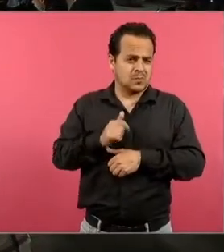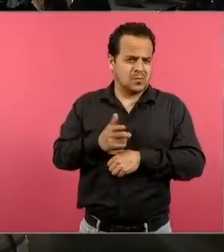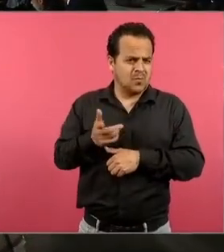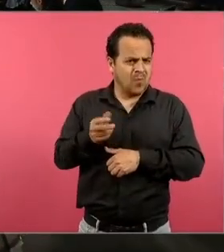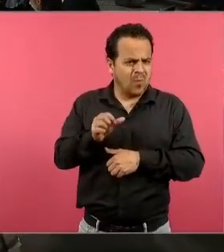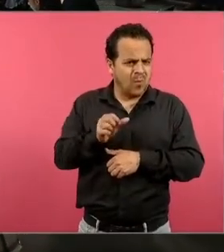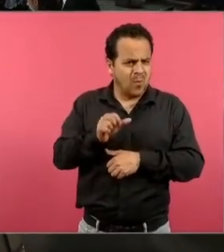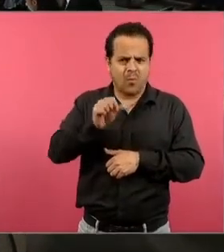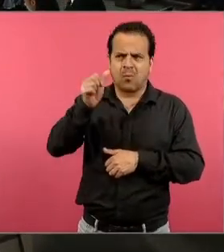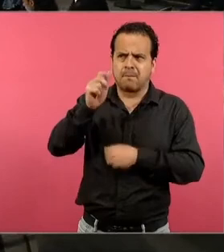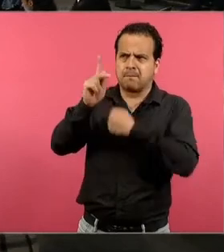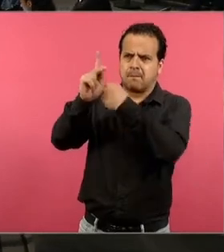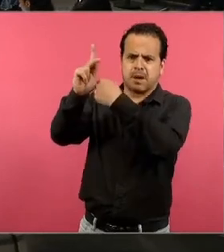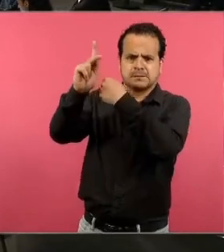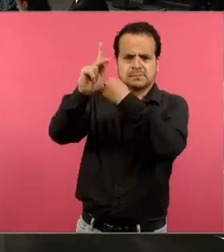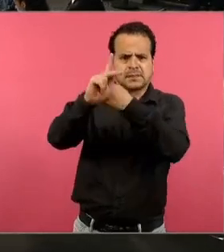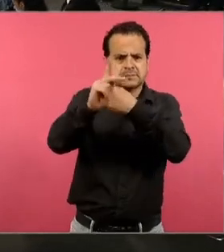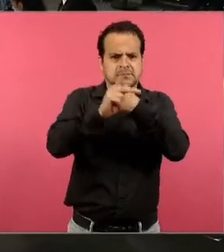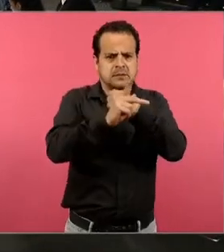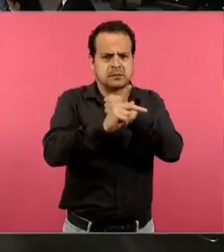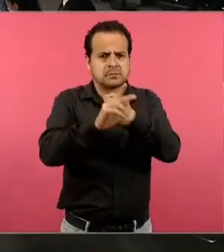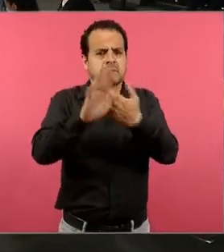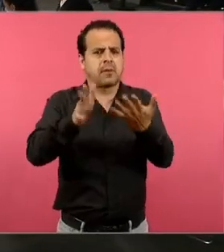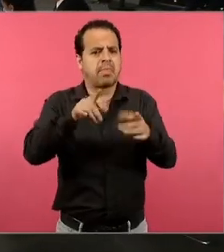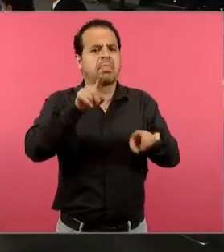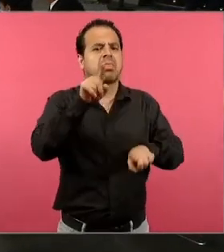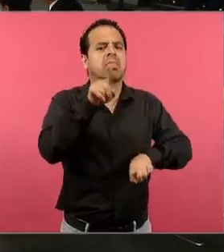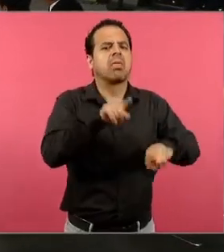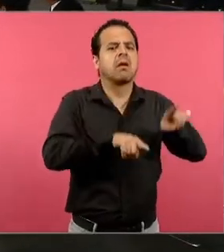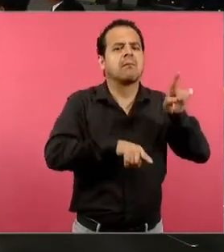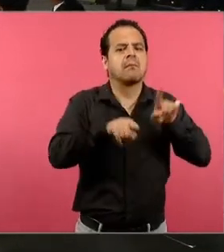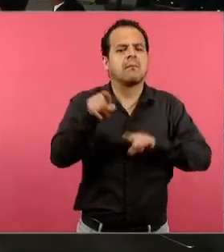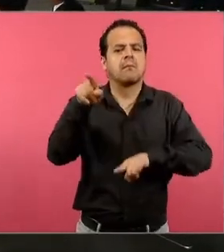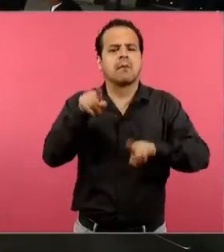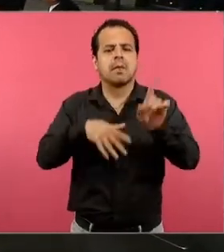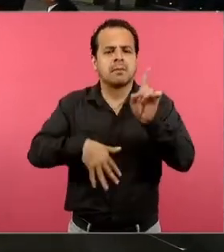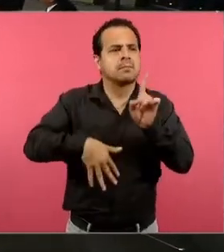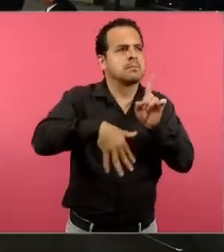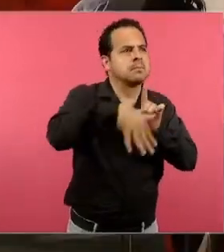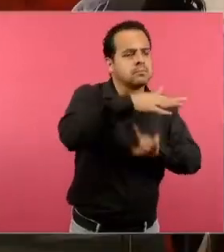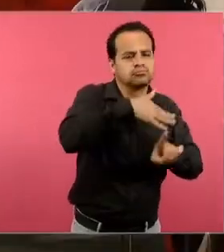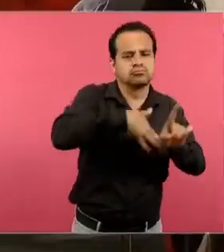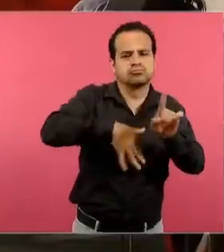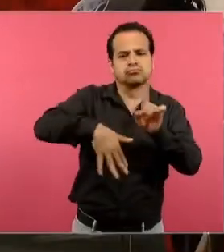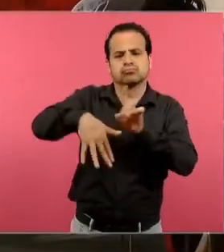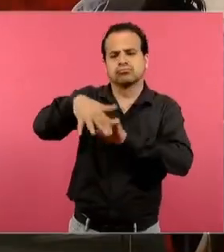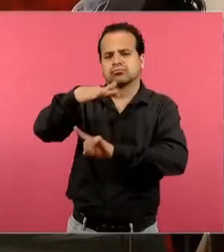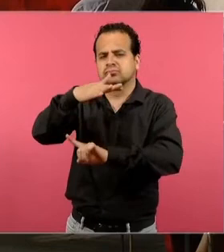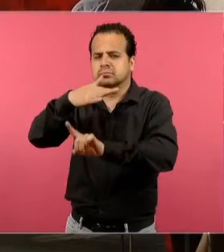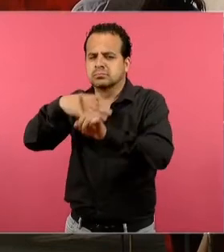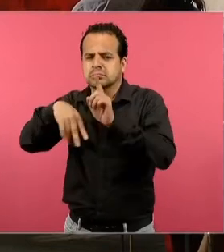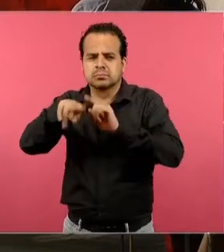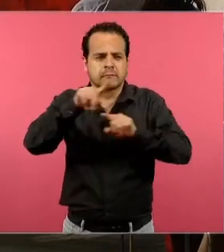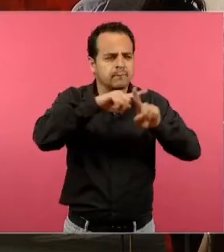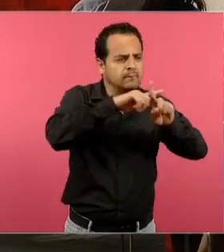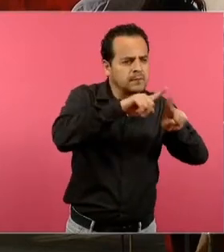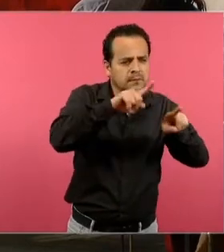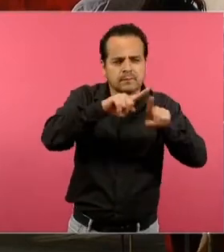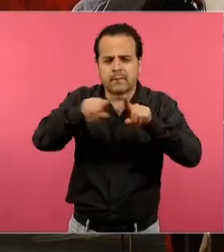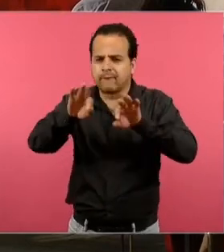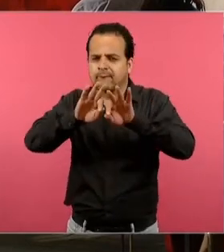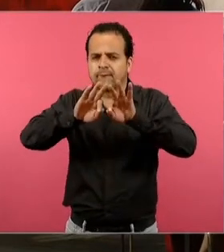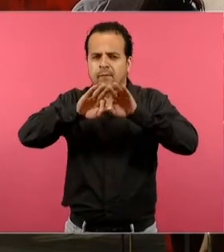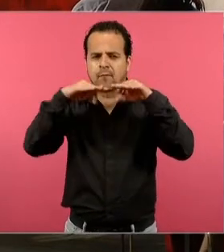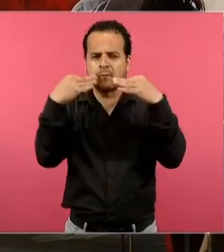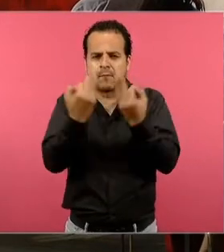hay juntas de educación en los municipios, en fin, hay toda una serie, digamos, de otros circuitos para pensar esos programas